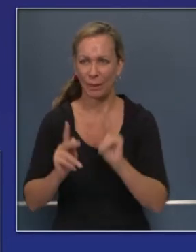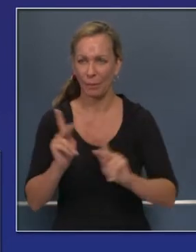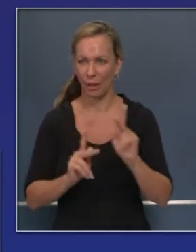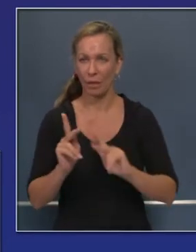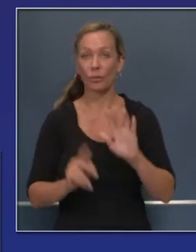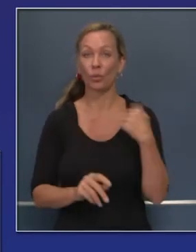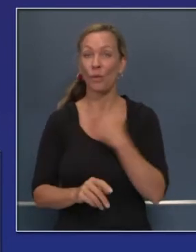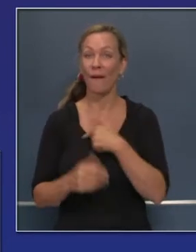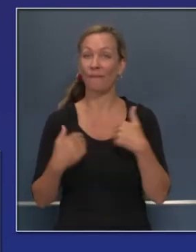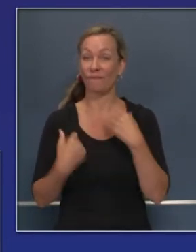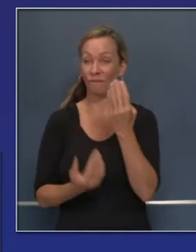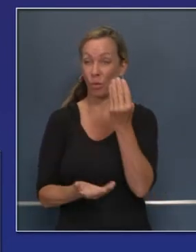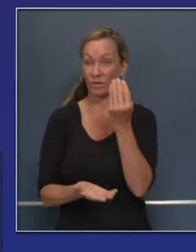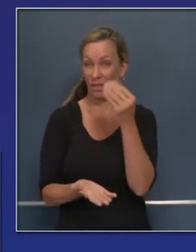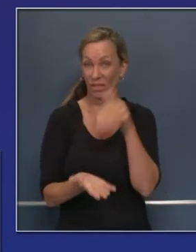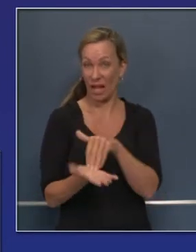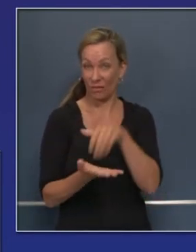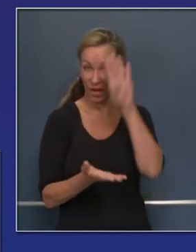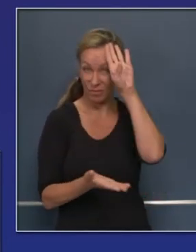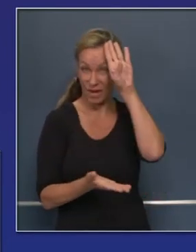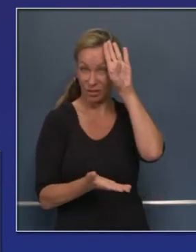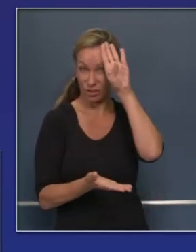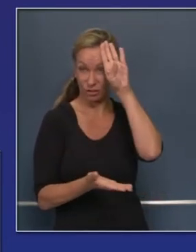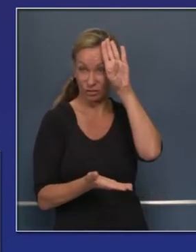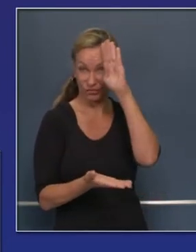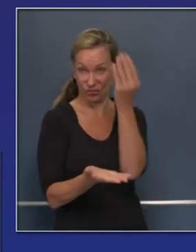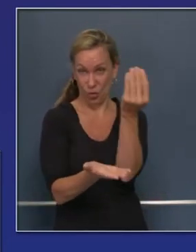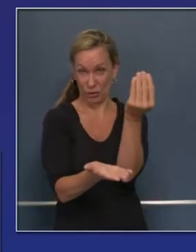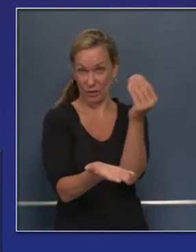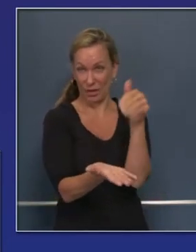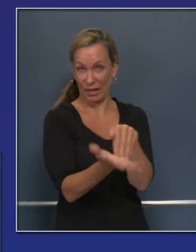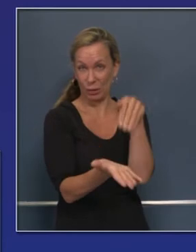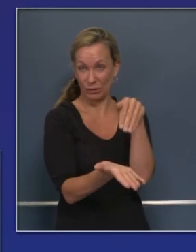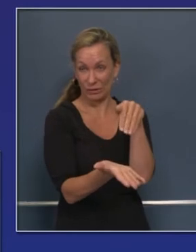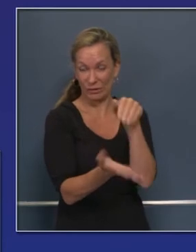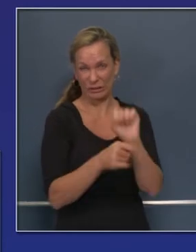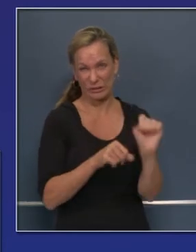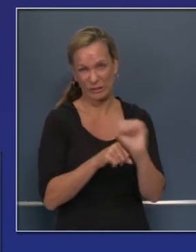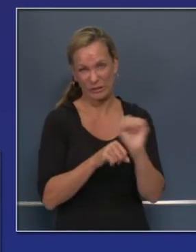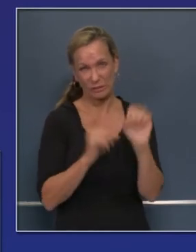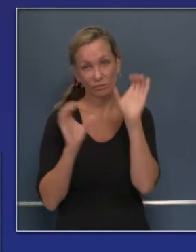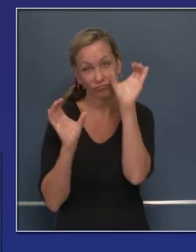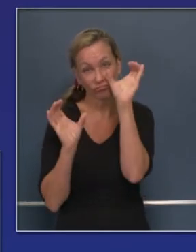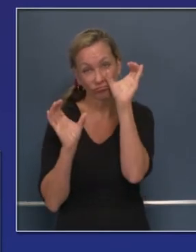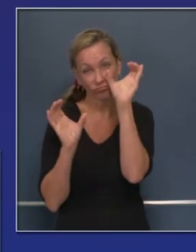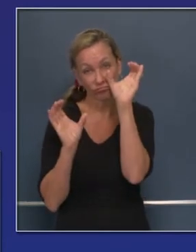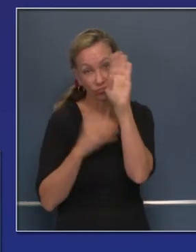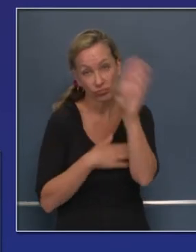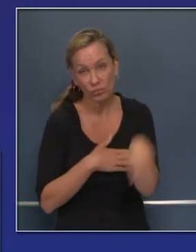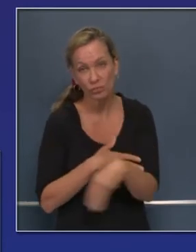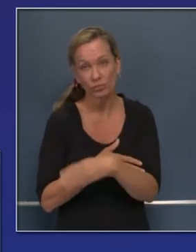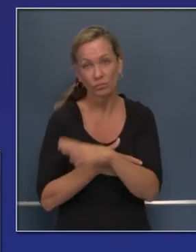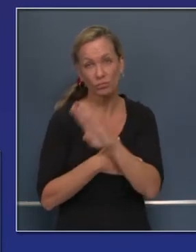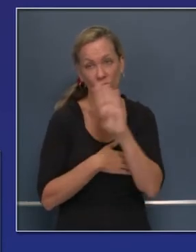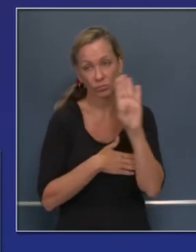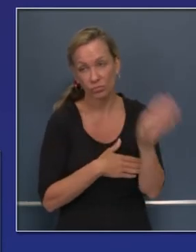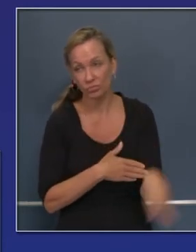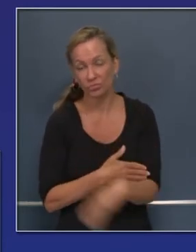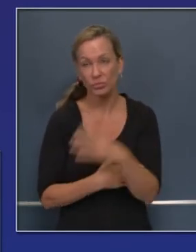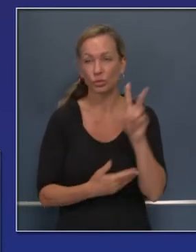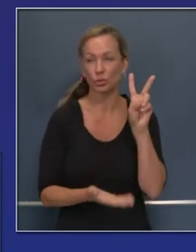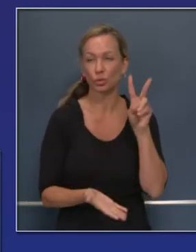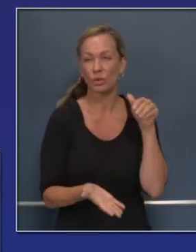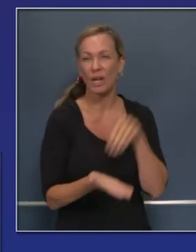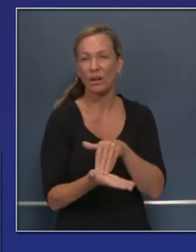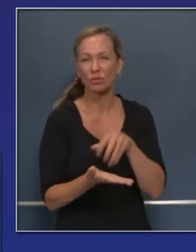tenemos a 14,000 bomberos activos. Esos son los recursos que tenemos. Ellos luchan con 2